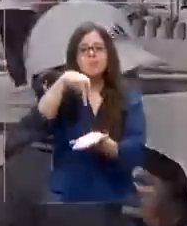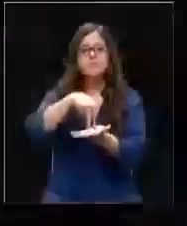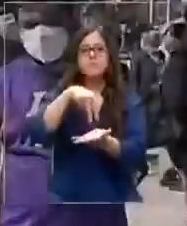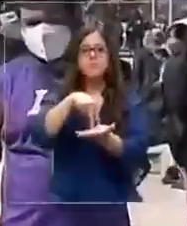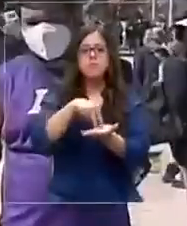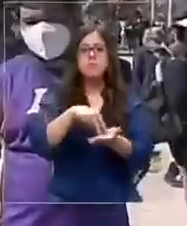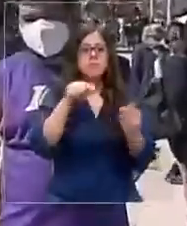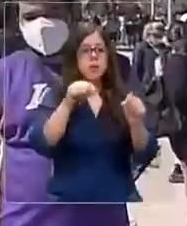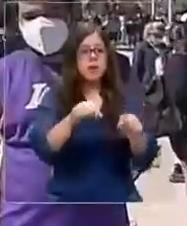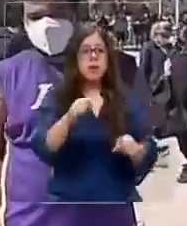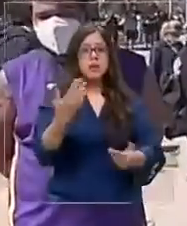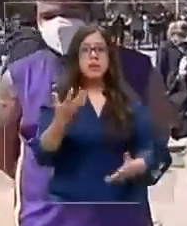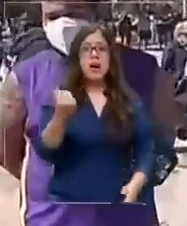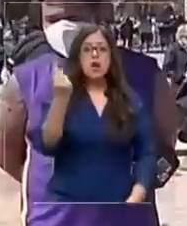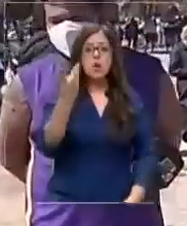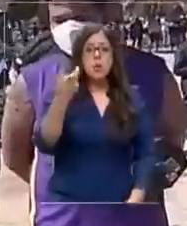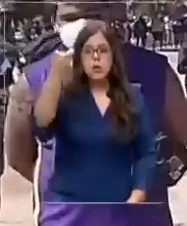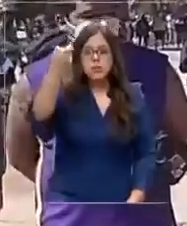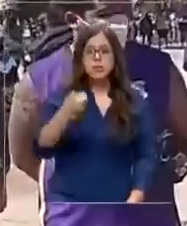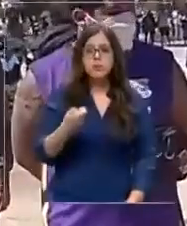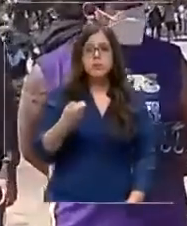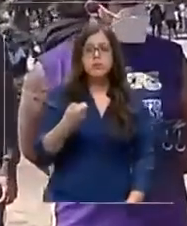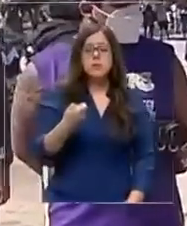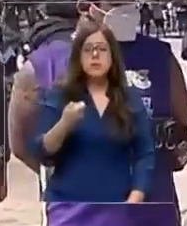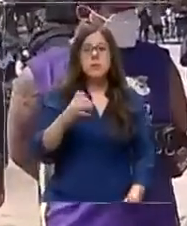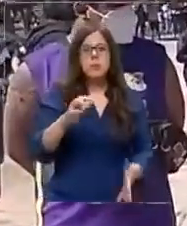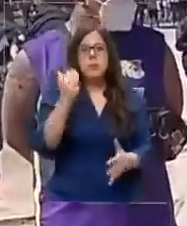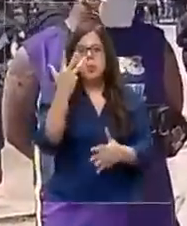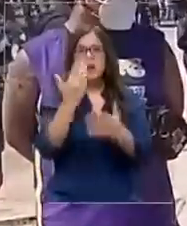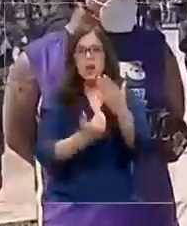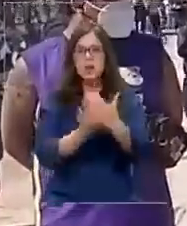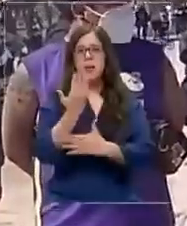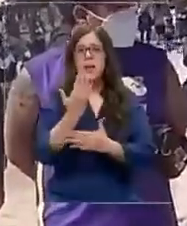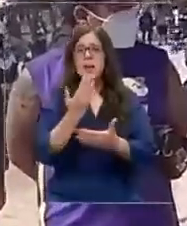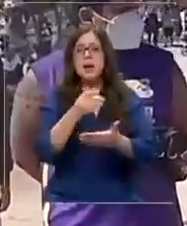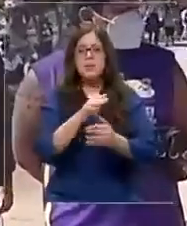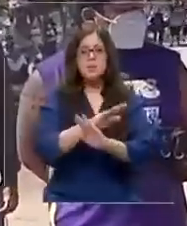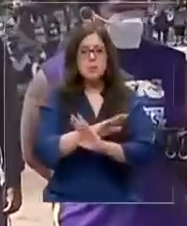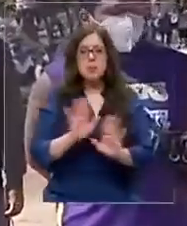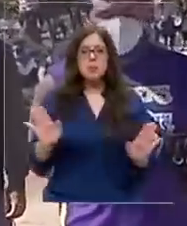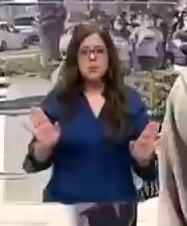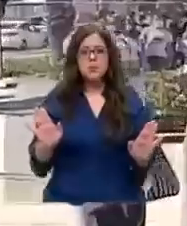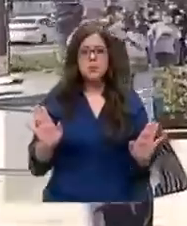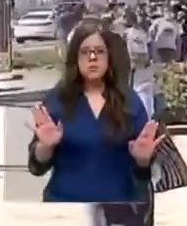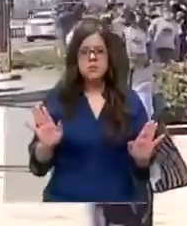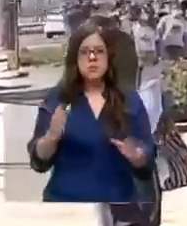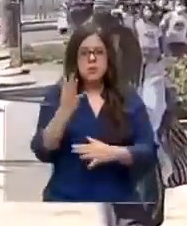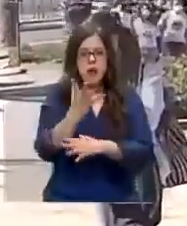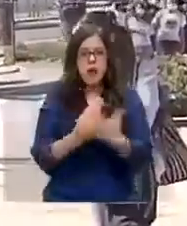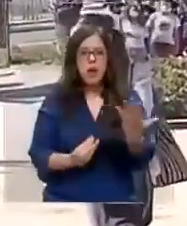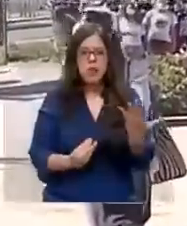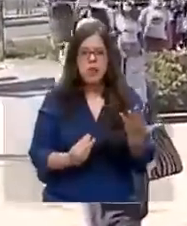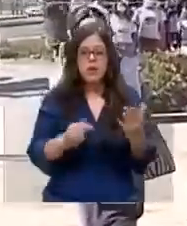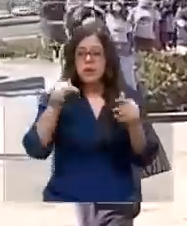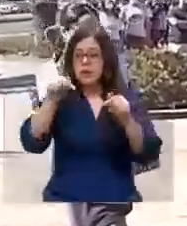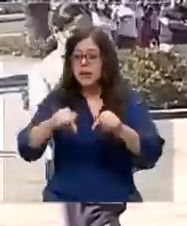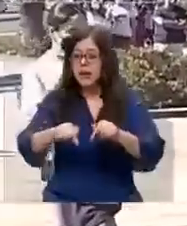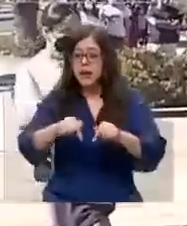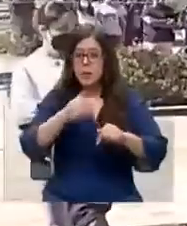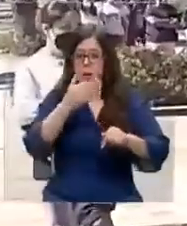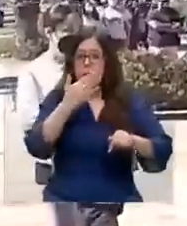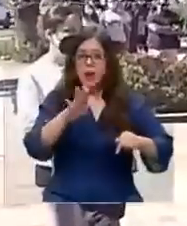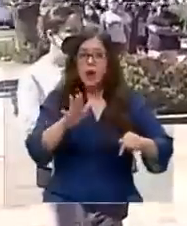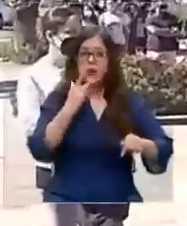Pasaron los números como a las nueve y ya después ya hasta ahí nomás llegaron los números. Está mejor que los privados porque